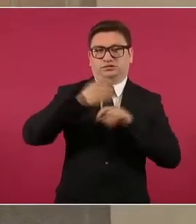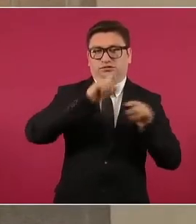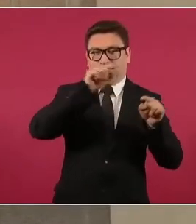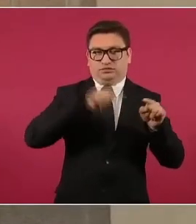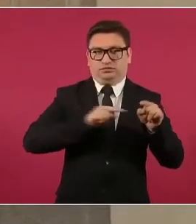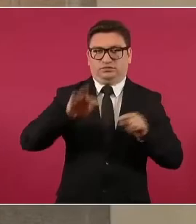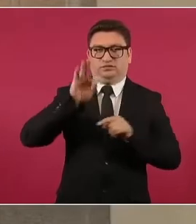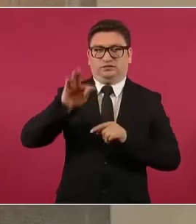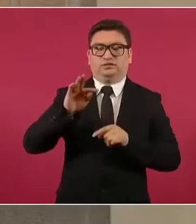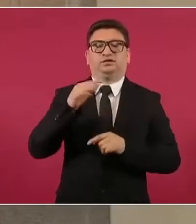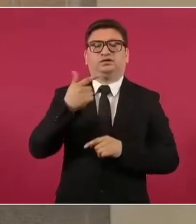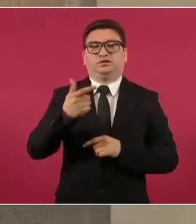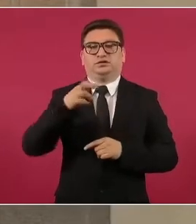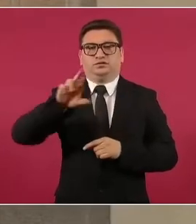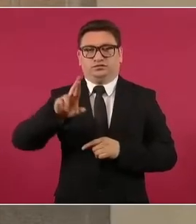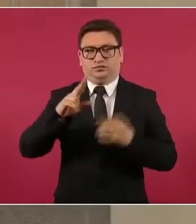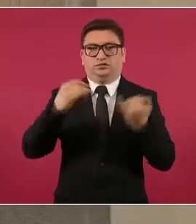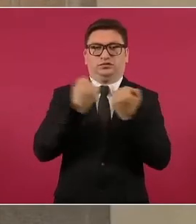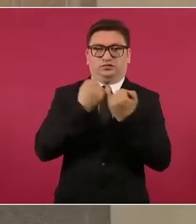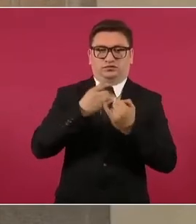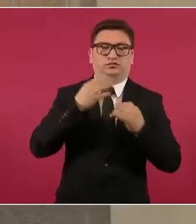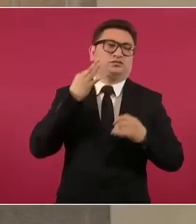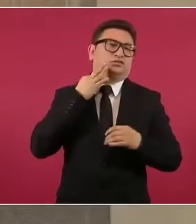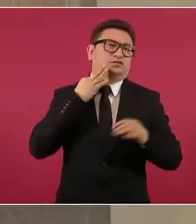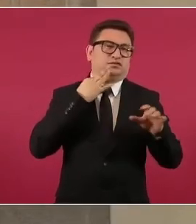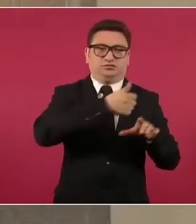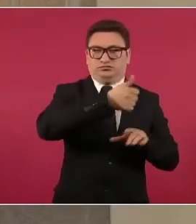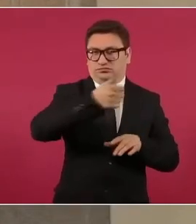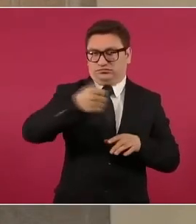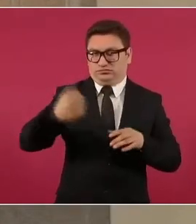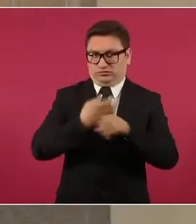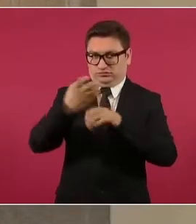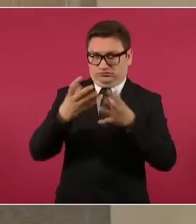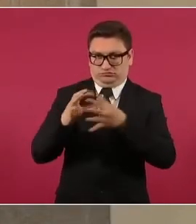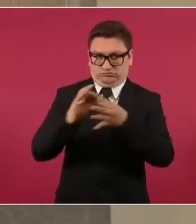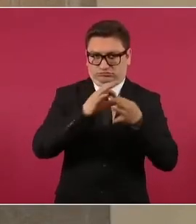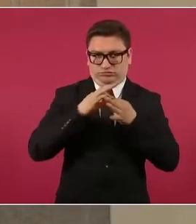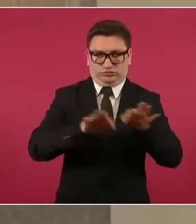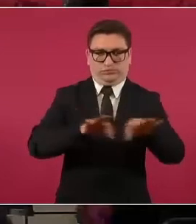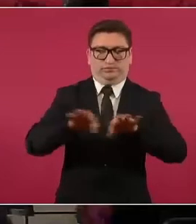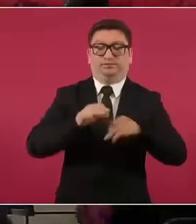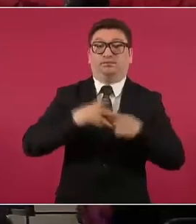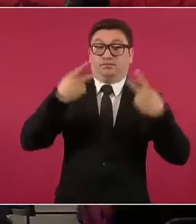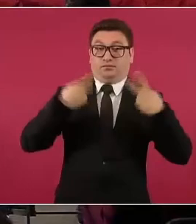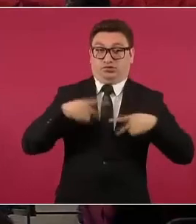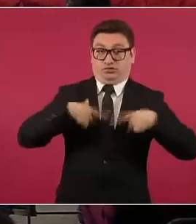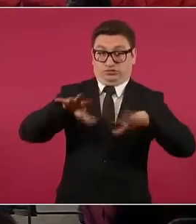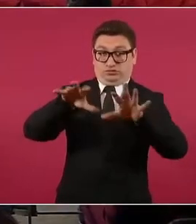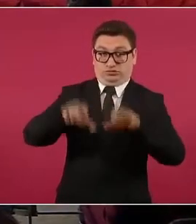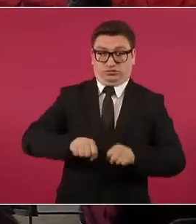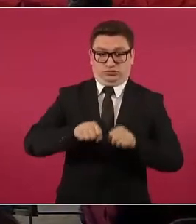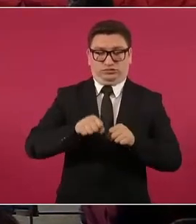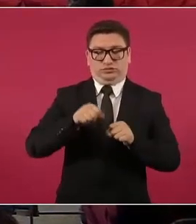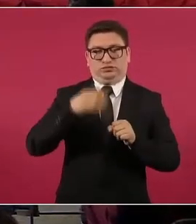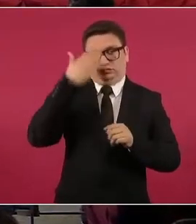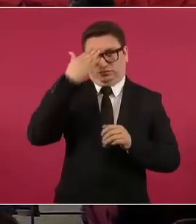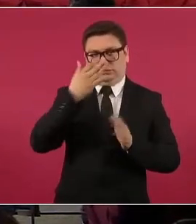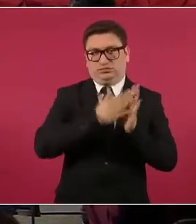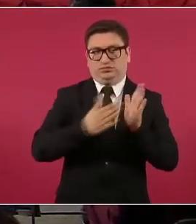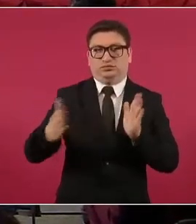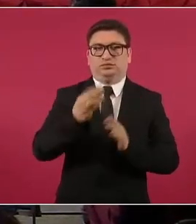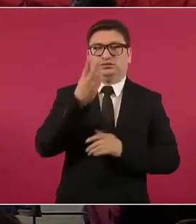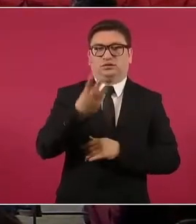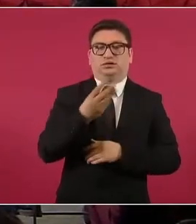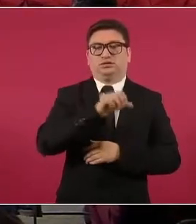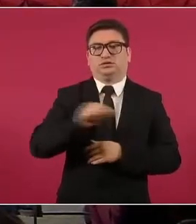desde luego la Fiscalía General de la República. En el caso de las personas detenidas durante el 3 al 9 de